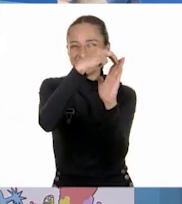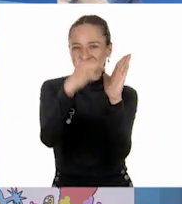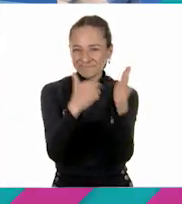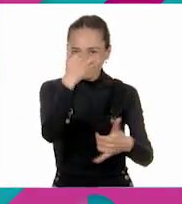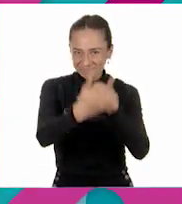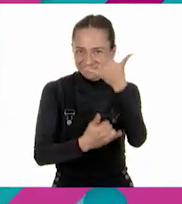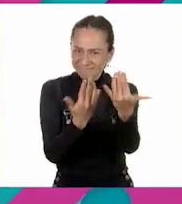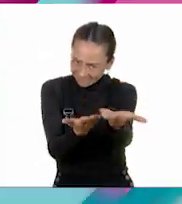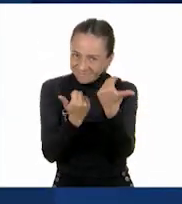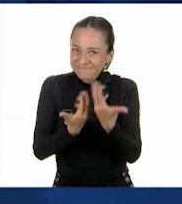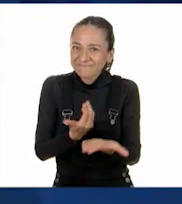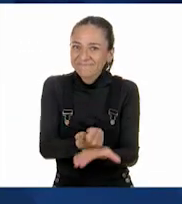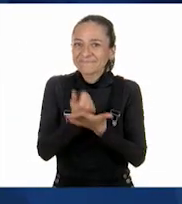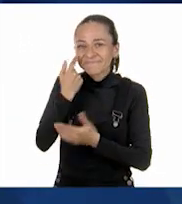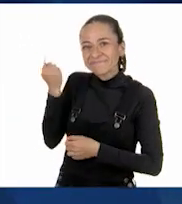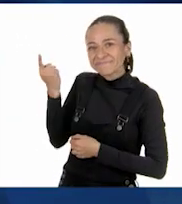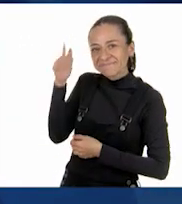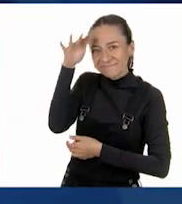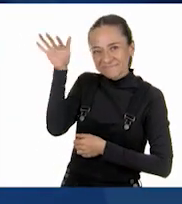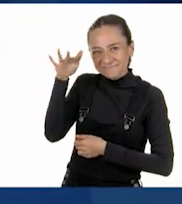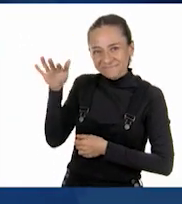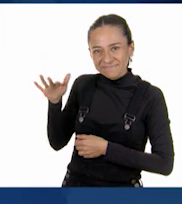Muy bien. Tengo mucha atención.